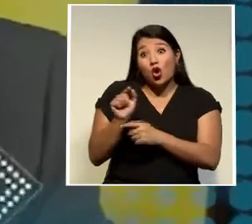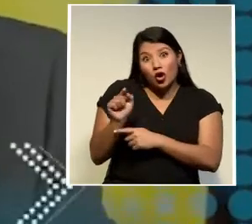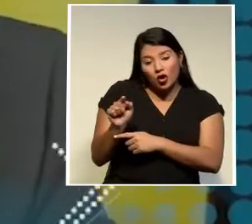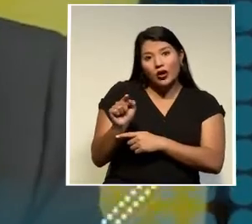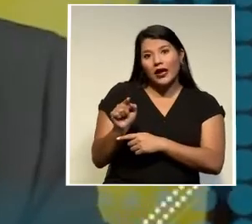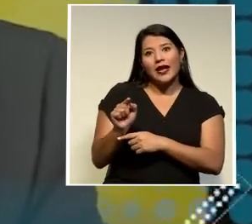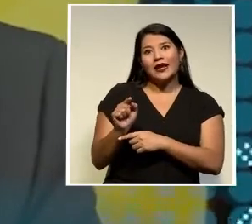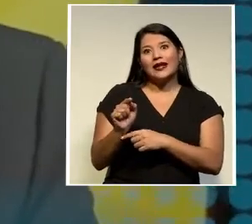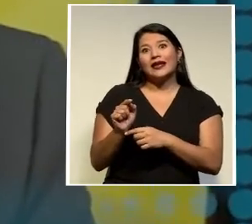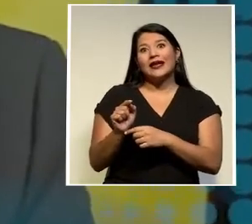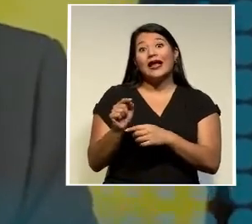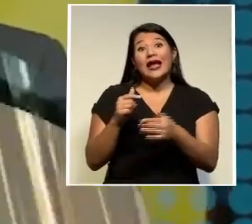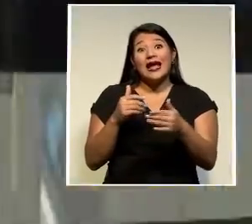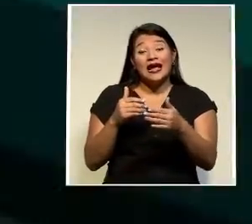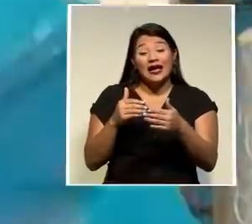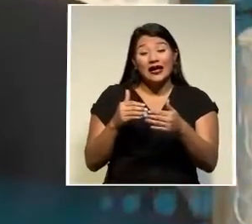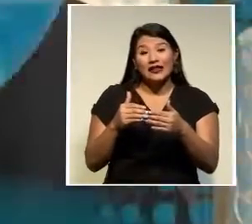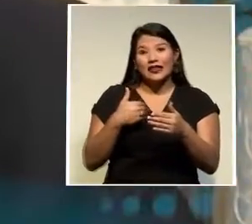toda la historia de Costa Rica